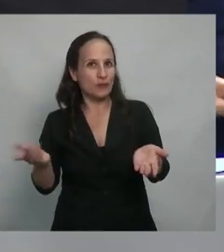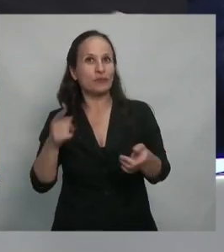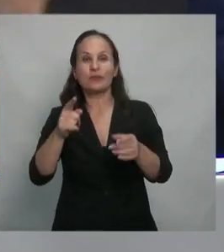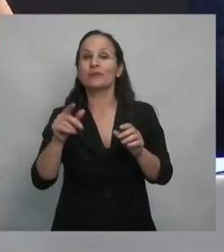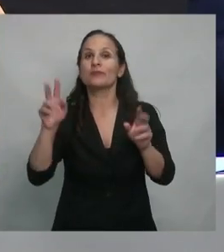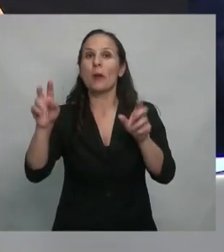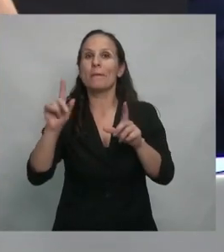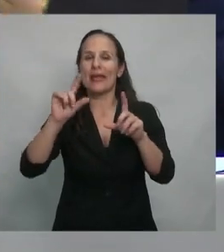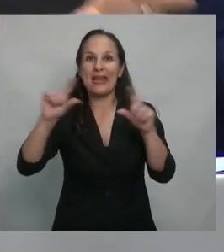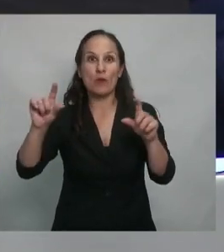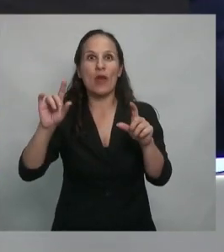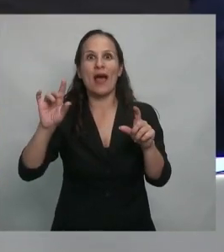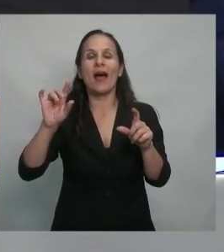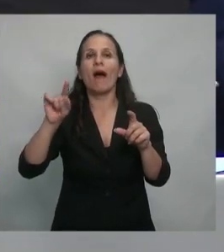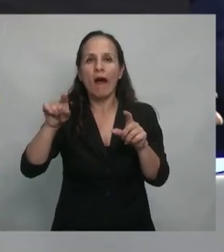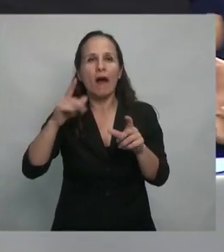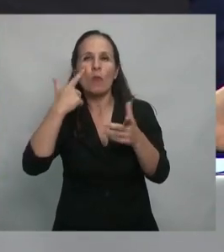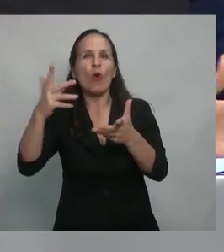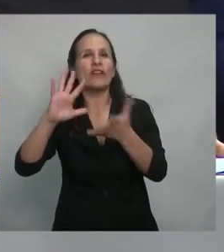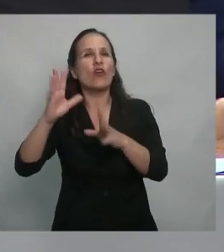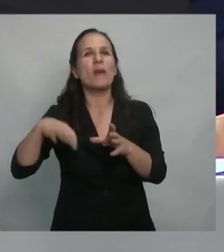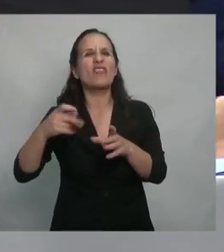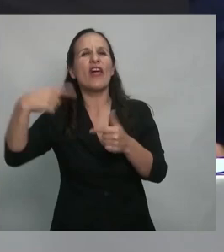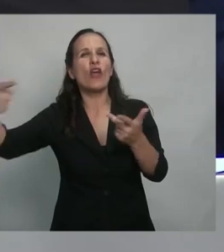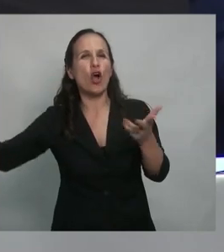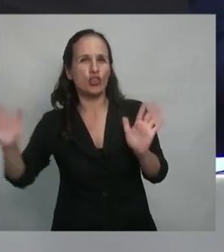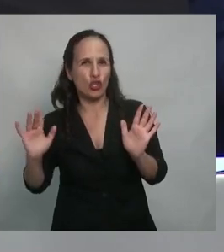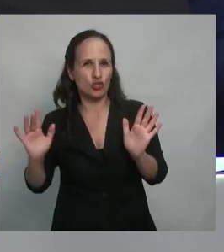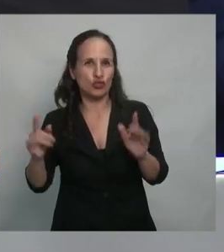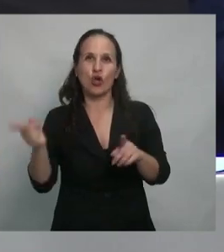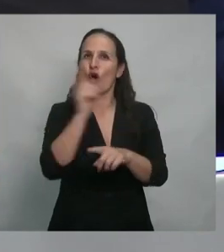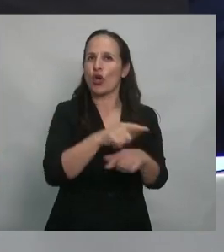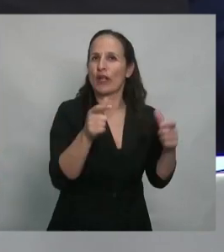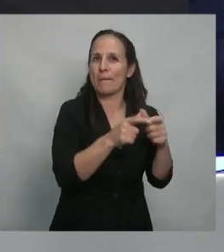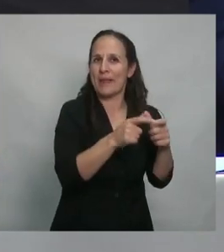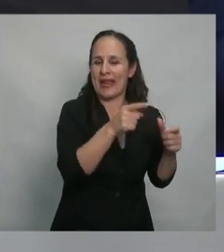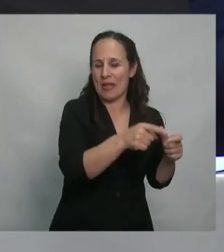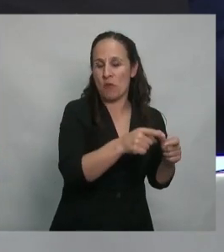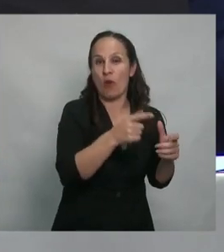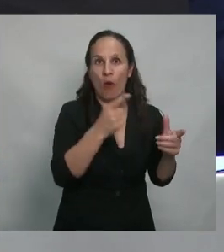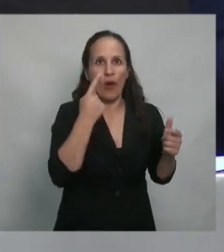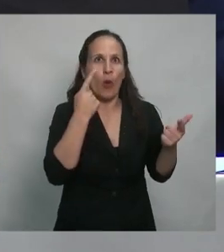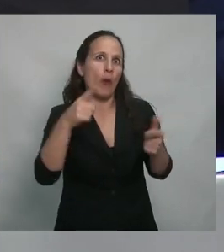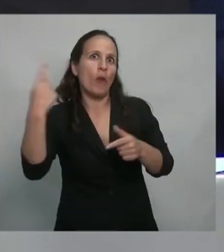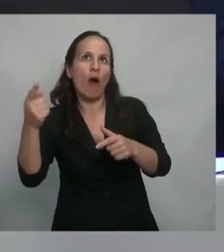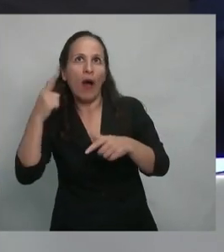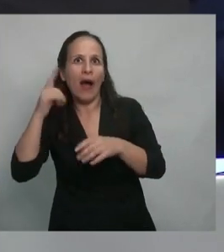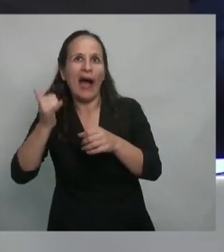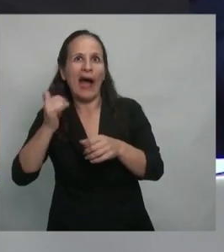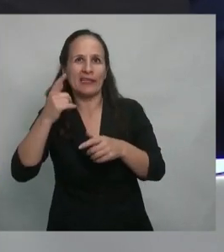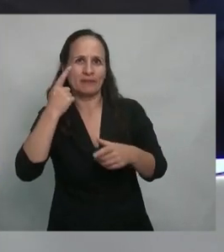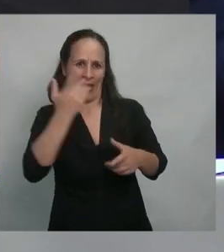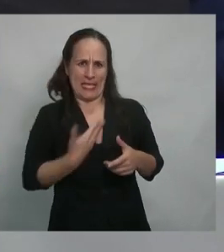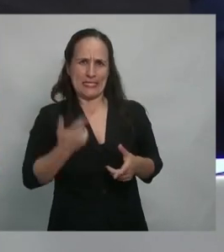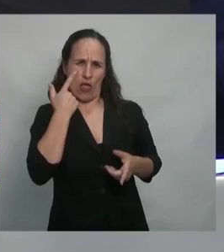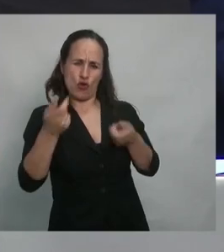los otros. O sea, por un lado no se podía consumir, lo veíamos ahí en Goodbye Lenny, por el otro lado la opresión del régimen y del control del